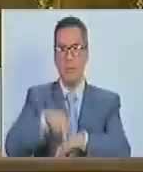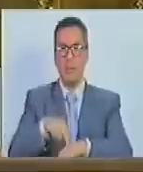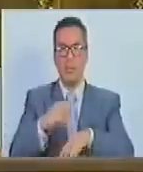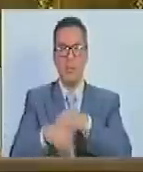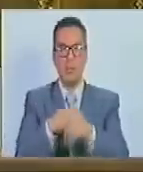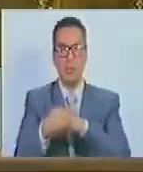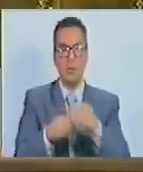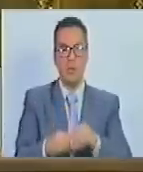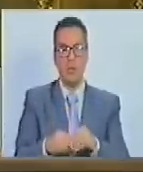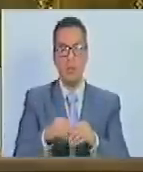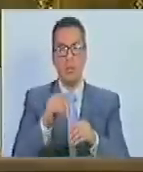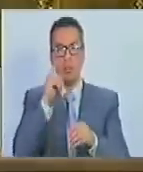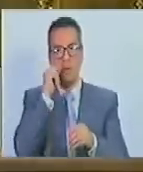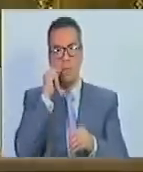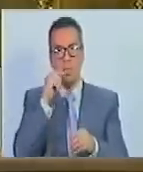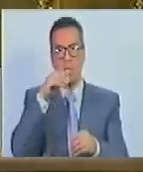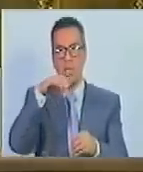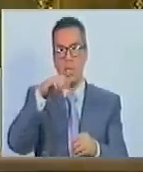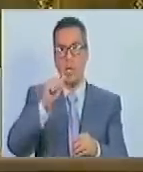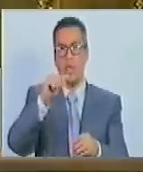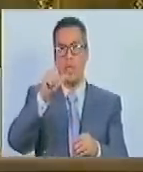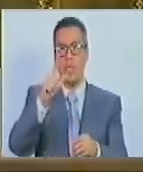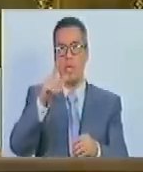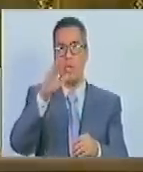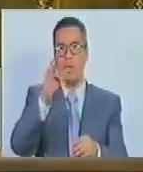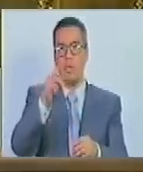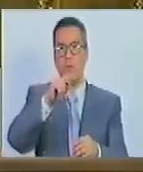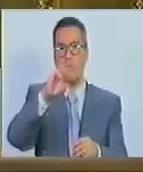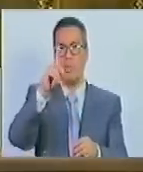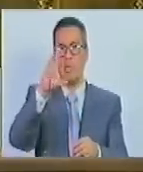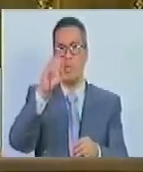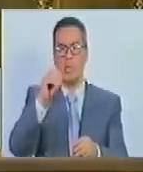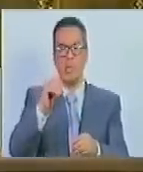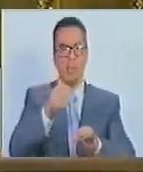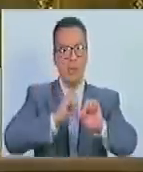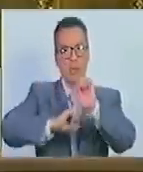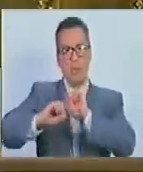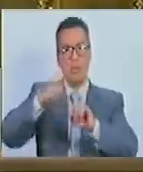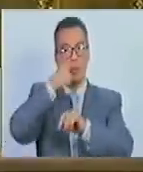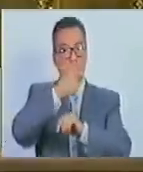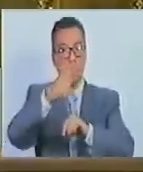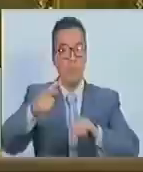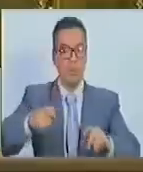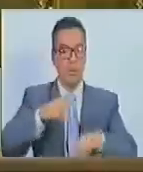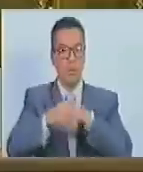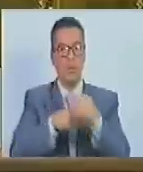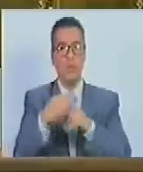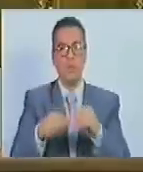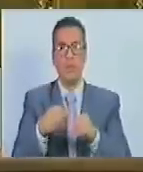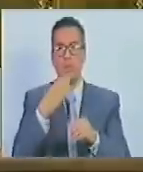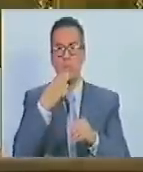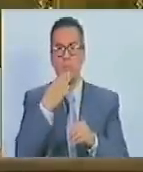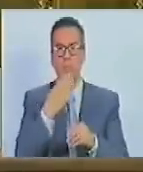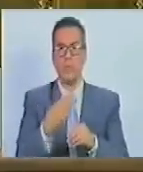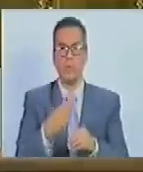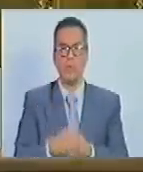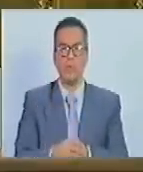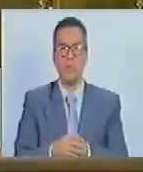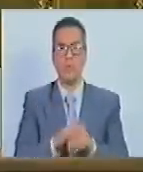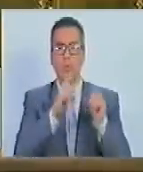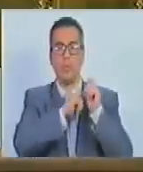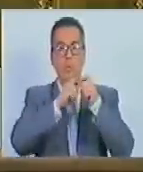suscrita por el ciudadano Alfredo José Ruiz Angulo, defensor del pueblo, mediante la cual solicita las